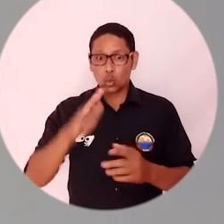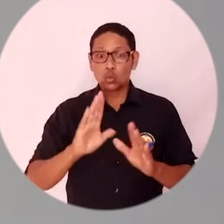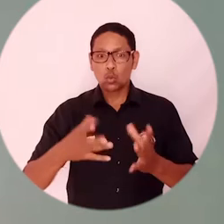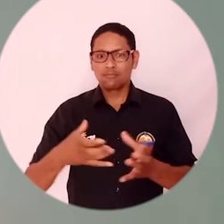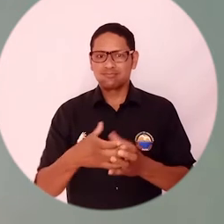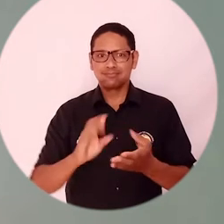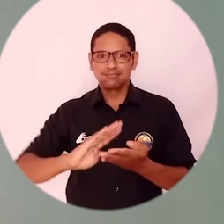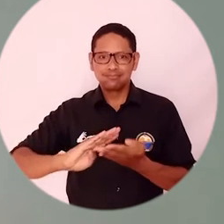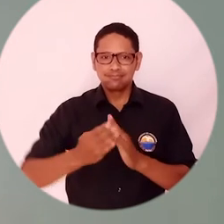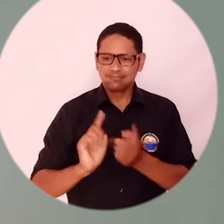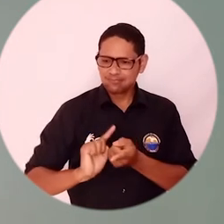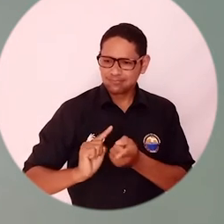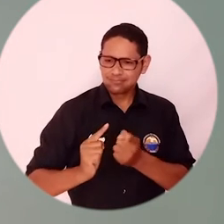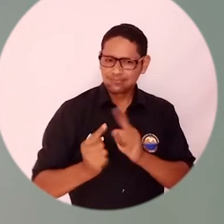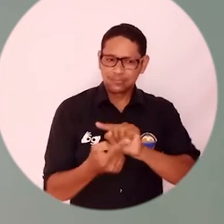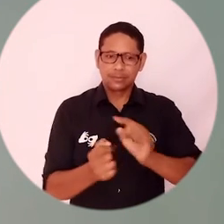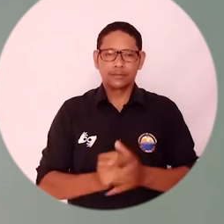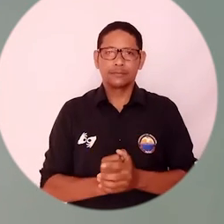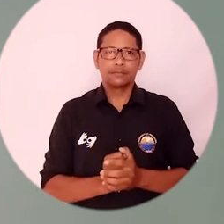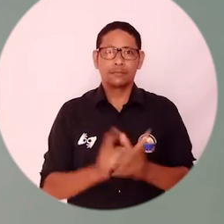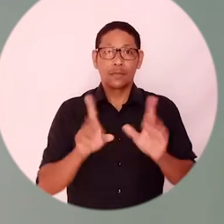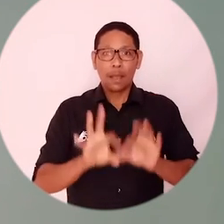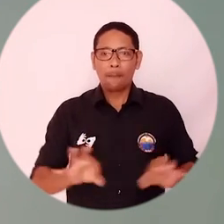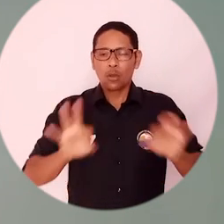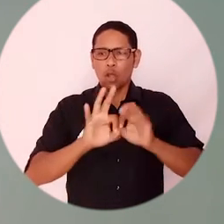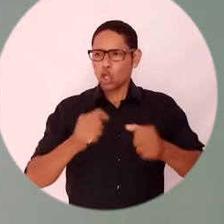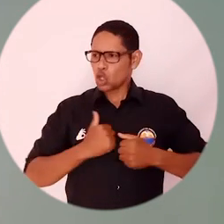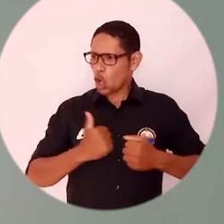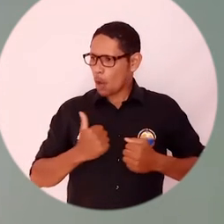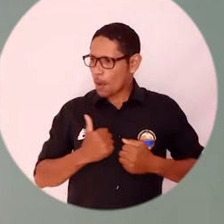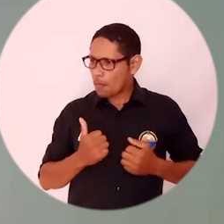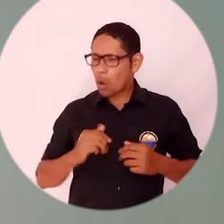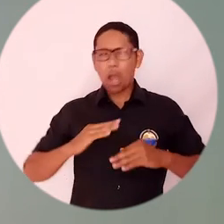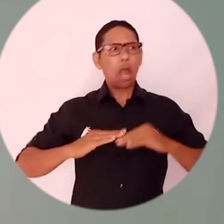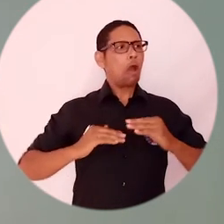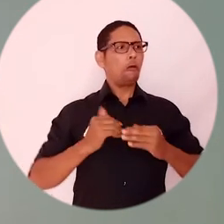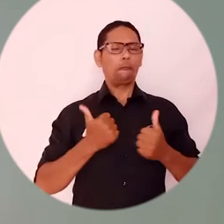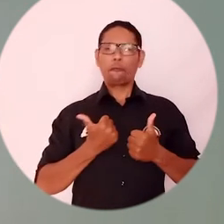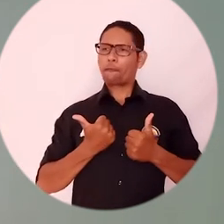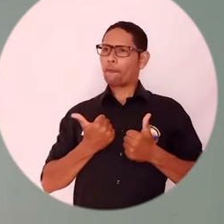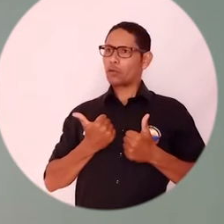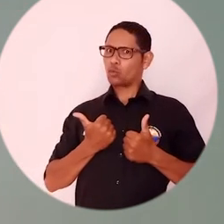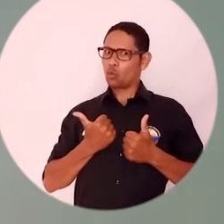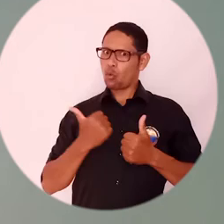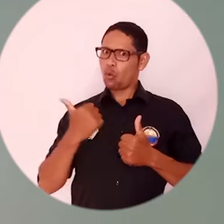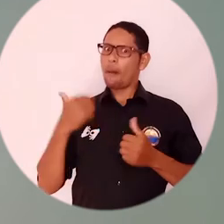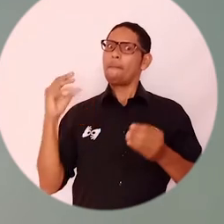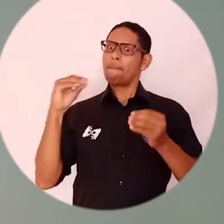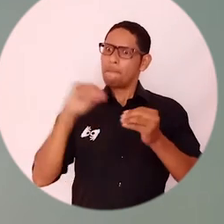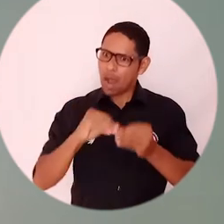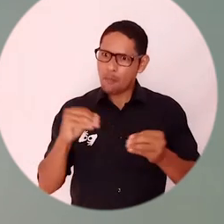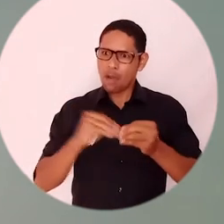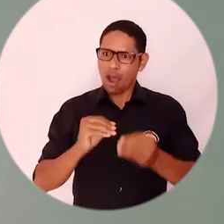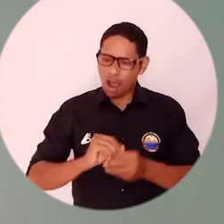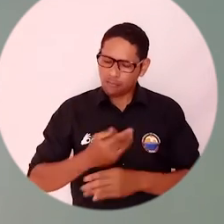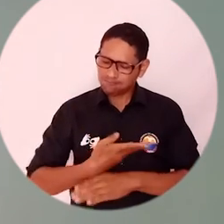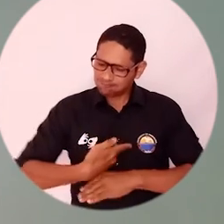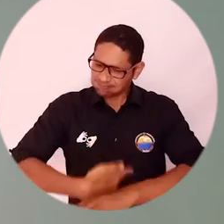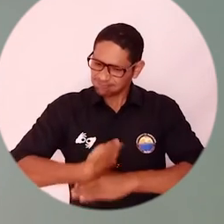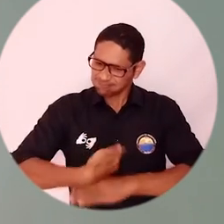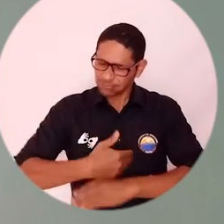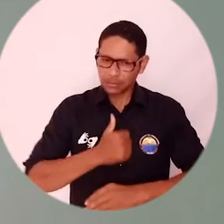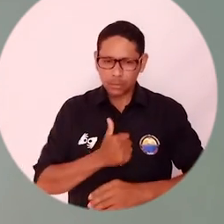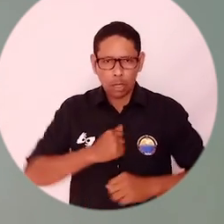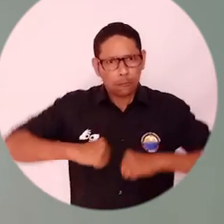comunitaria. También salir un poco de nuestra zona de confort y asimismo poder ser propositivos en diferentes ámbitos, no solo